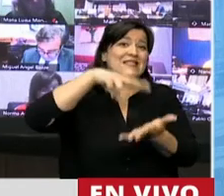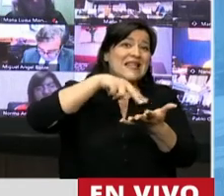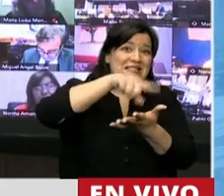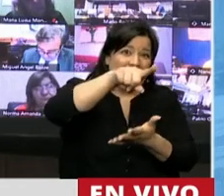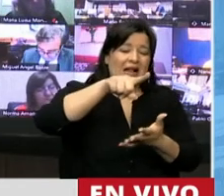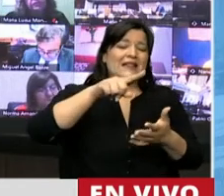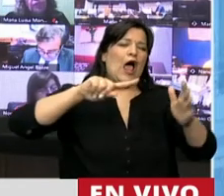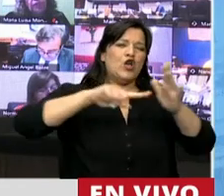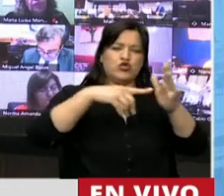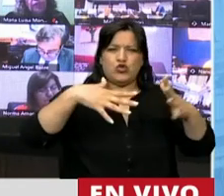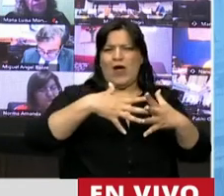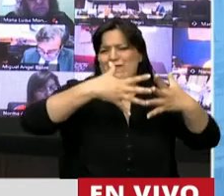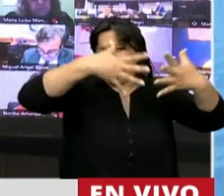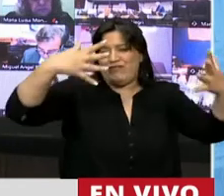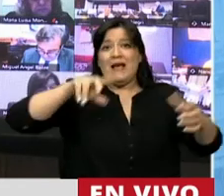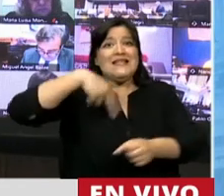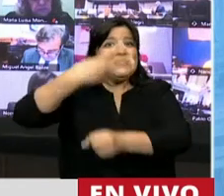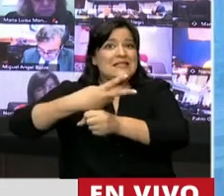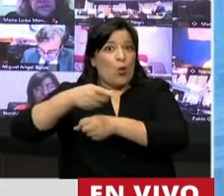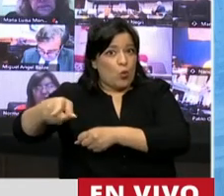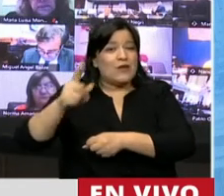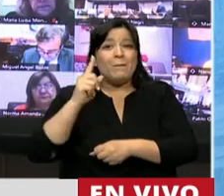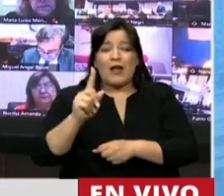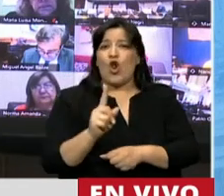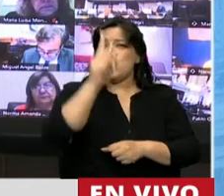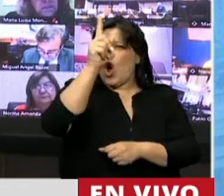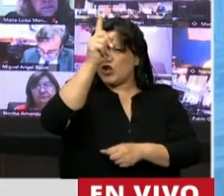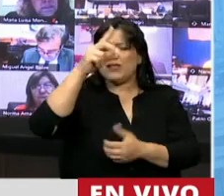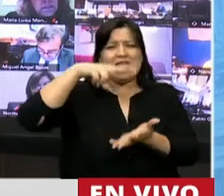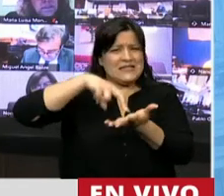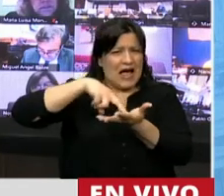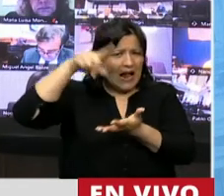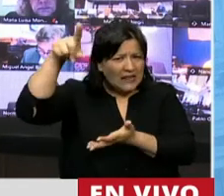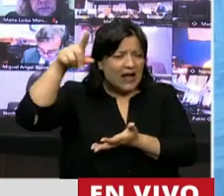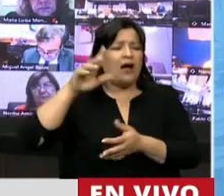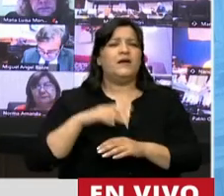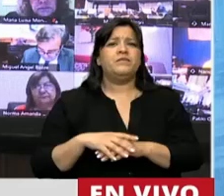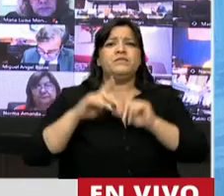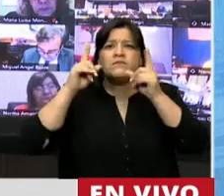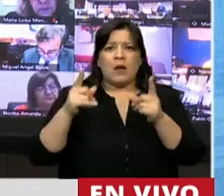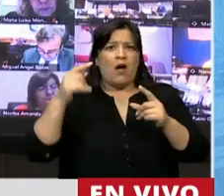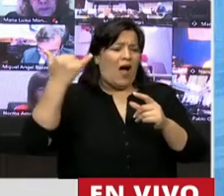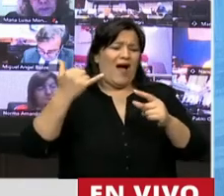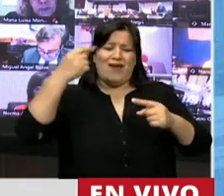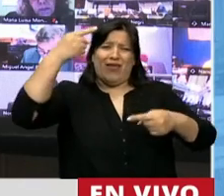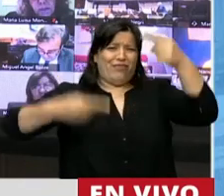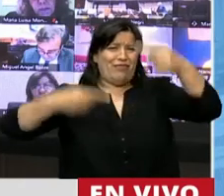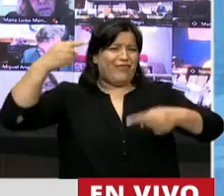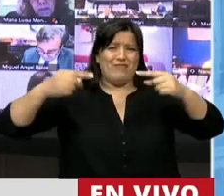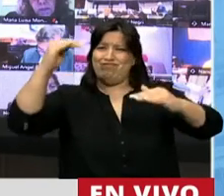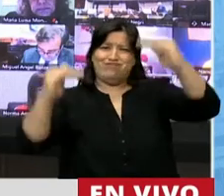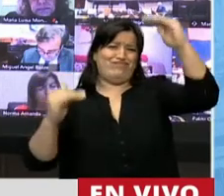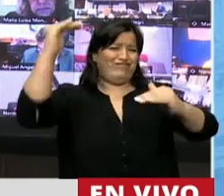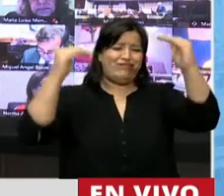cerca de 100.000 habitantes. Pero en el norte, en el norte argentino, en el norte salteño, aquel lugar donde las asimetrías y las desigualdades son aún más